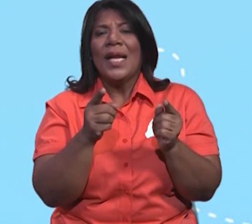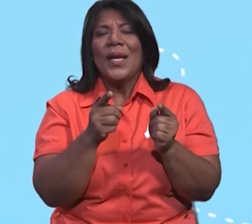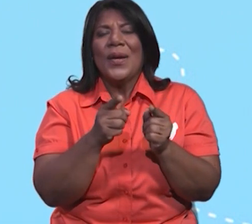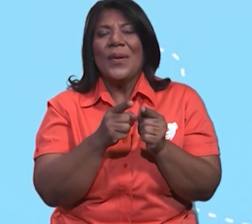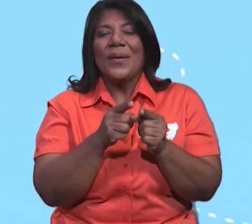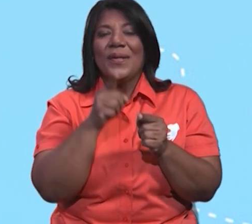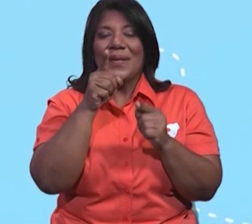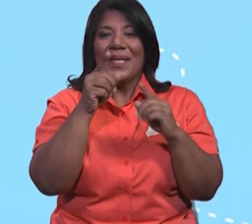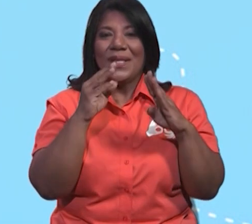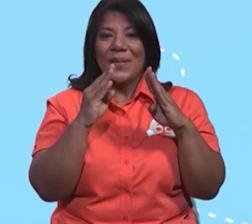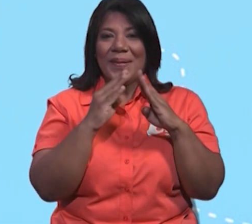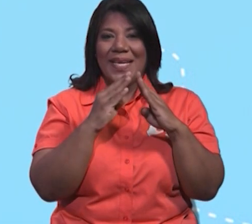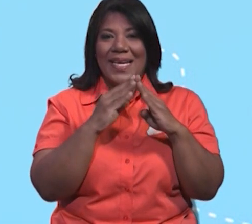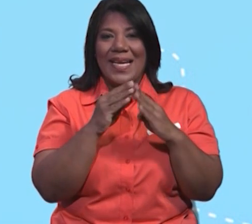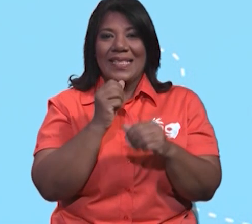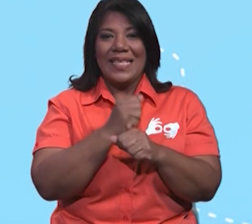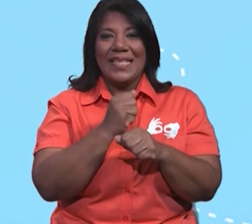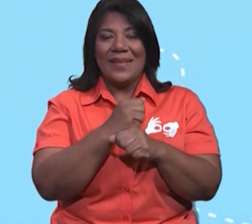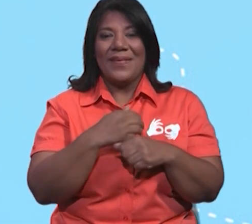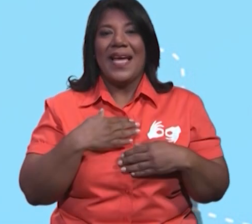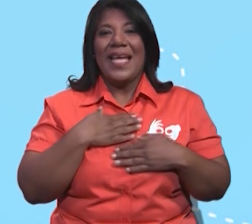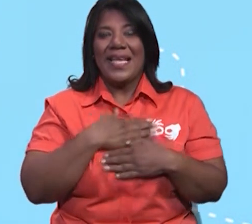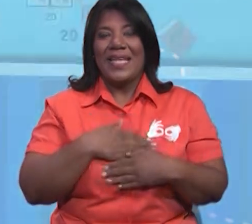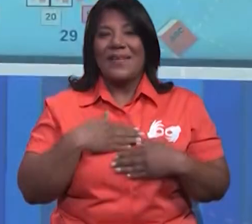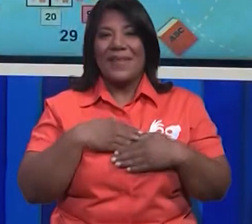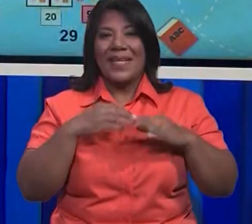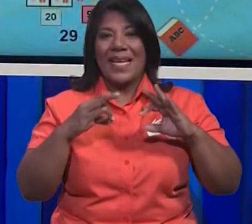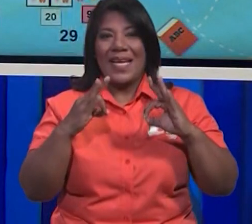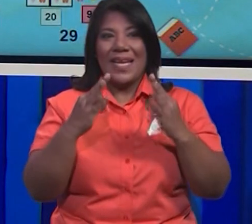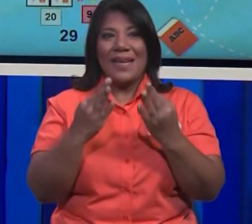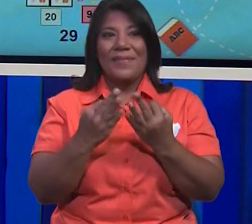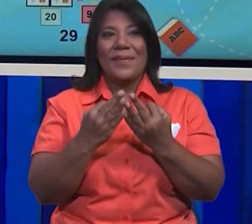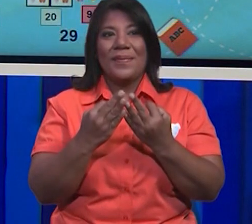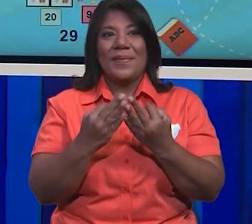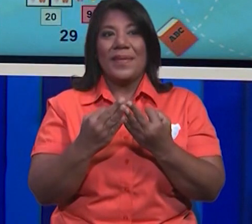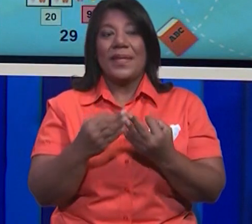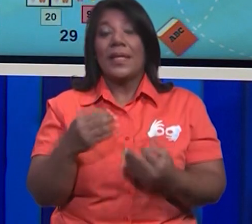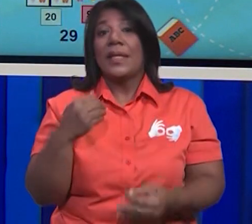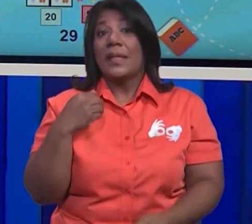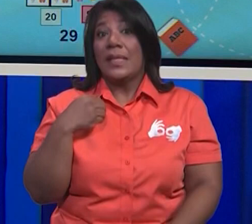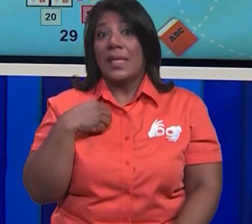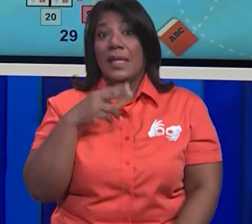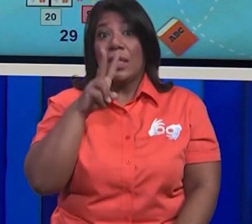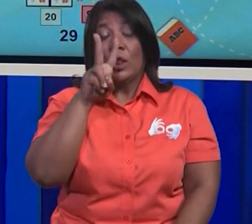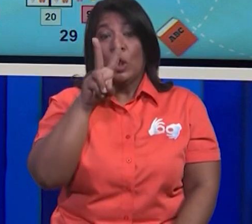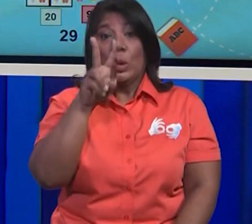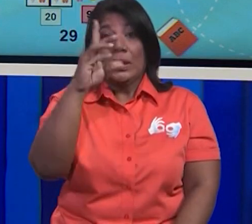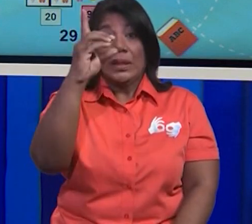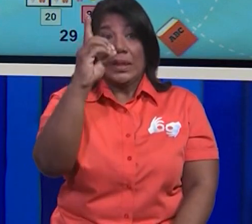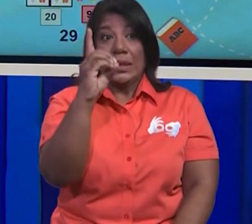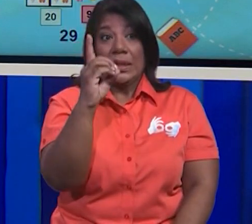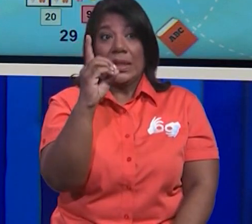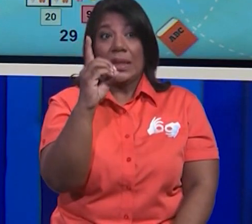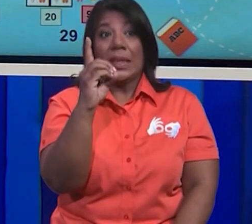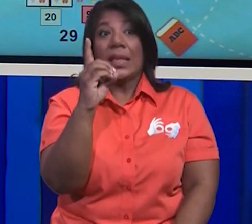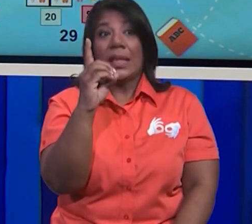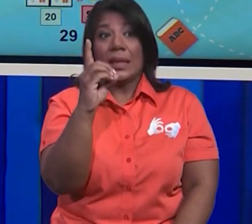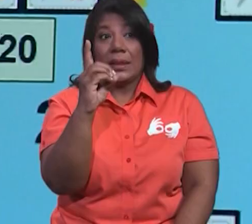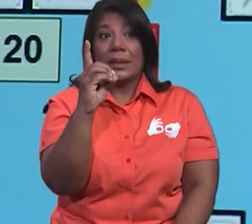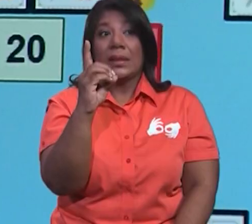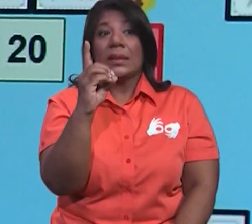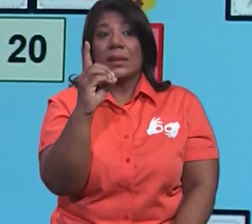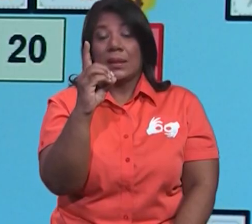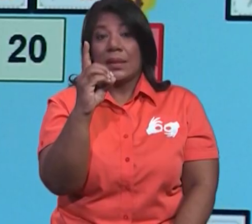que tú en casa trabajes y te diviertas en familia. Tenemos dos decenas, ¿verdad? Dijimos que dos